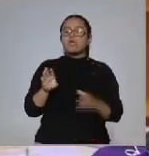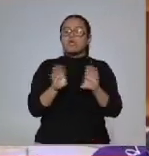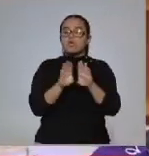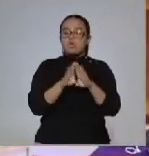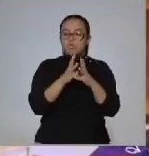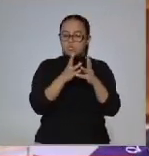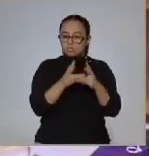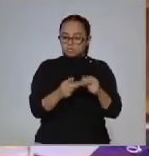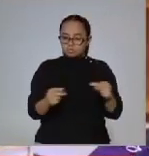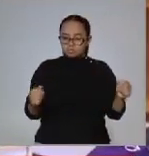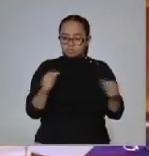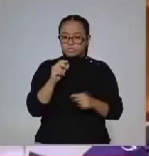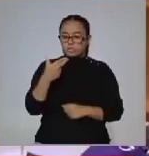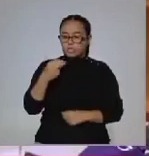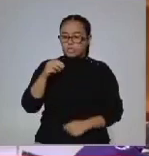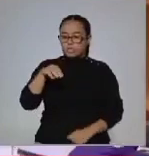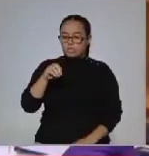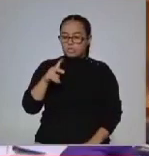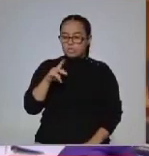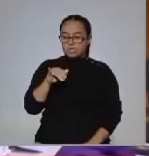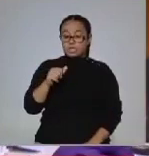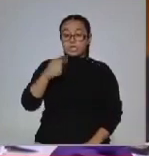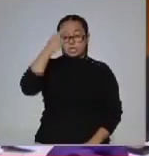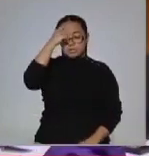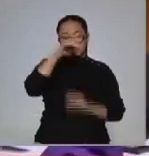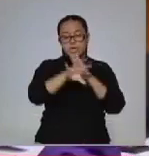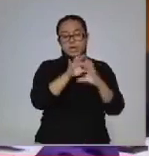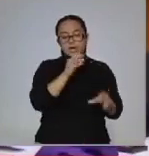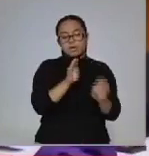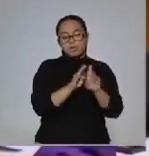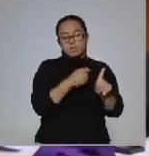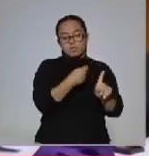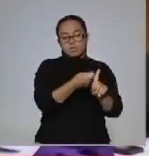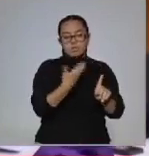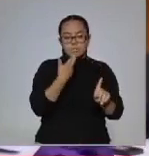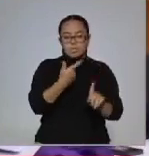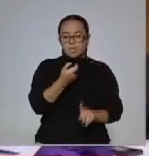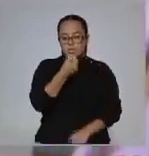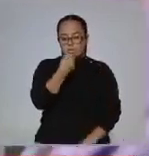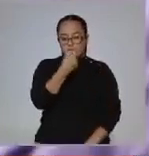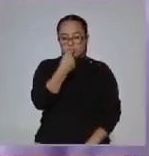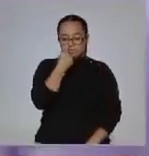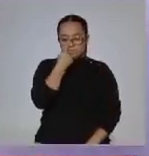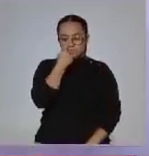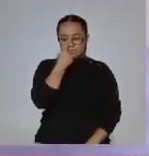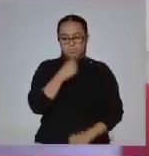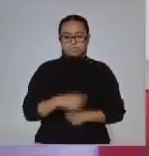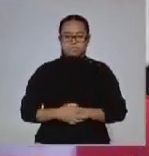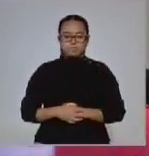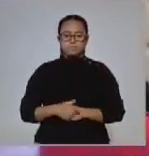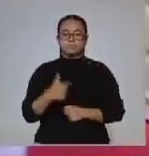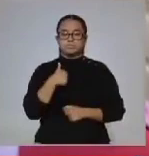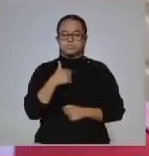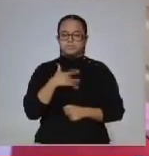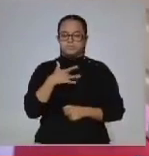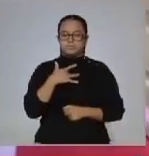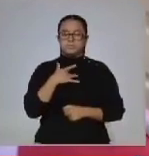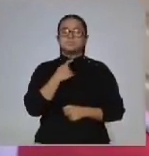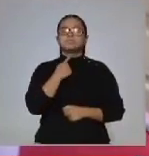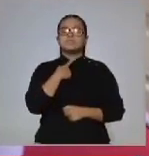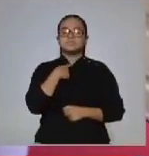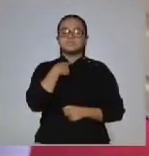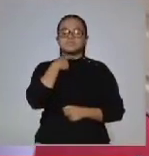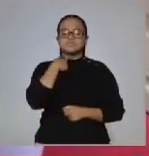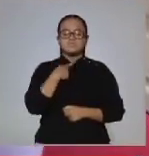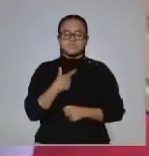podemos aplicar el método homeopático para poder encontrar su mejor medicamento de este paciente. He tenido molestia en el